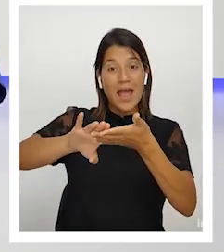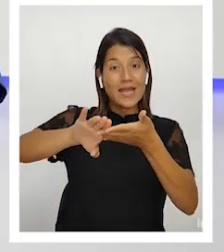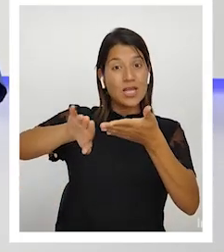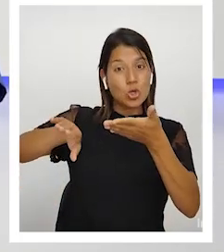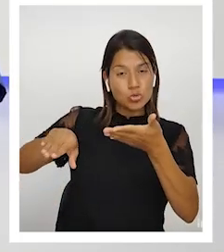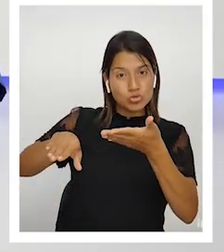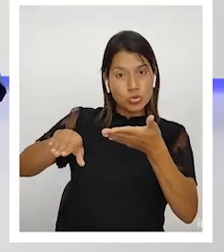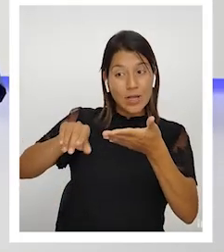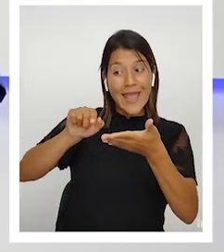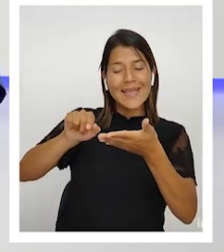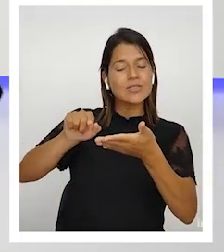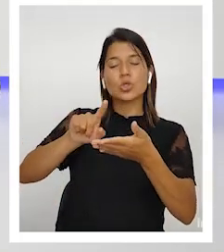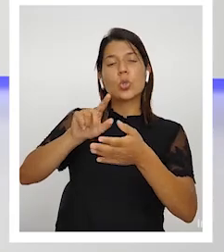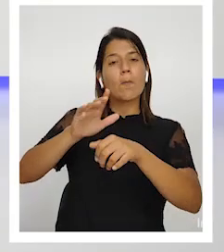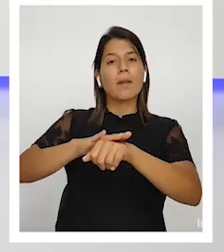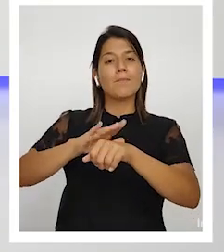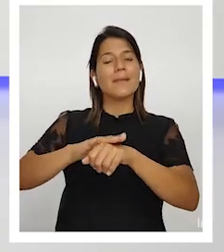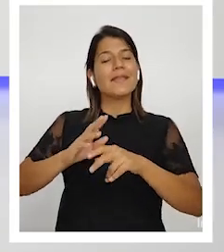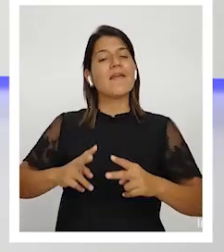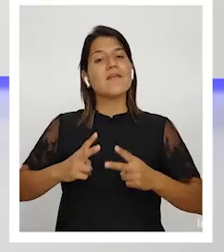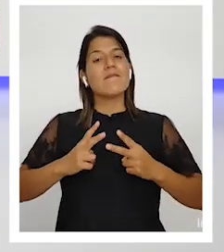vivir en paz nos impide